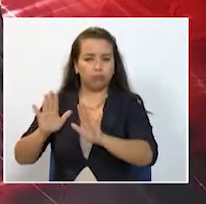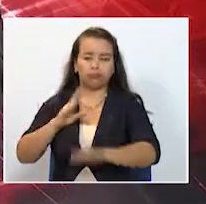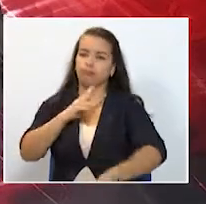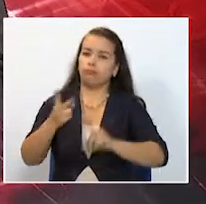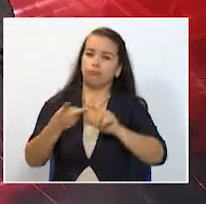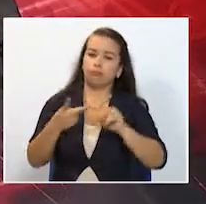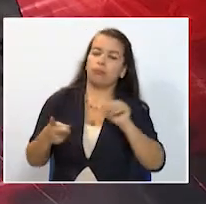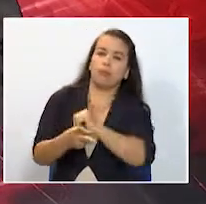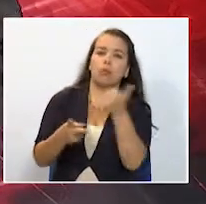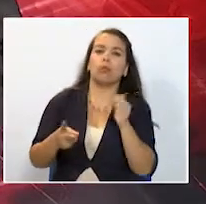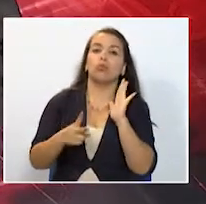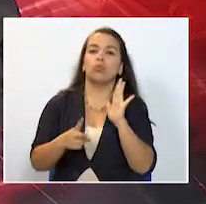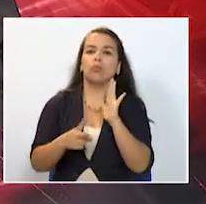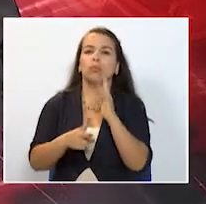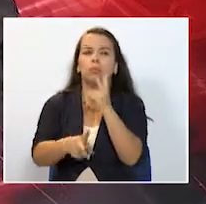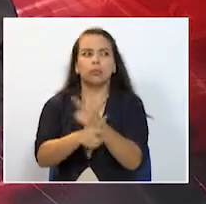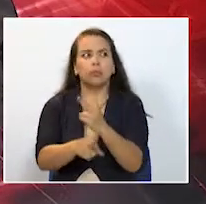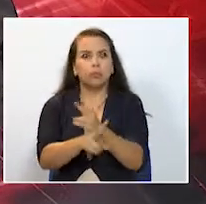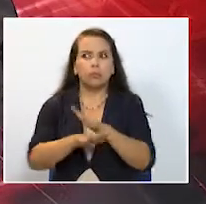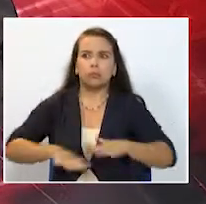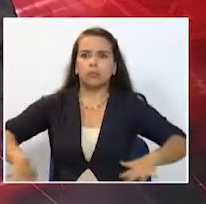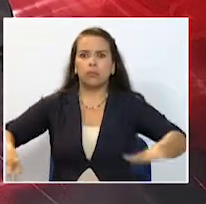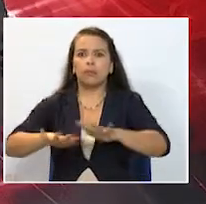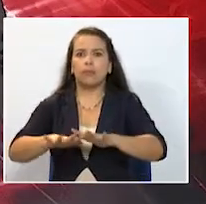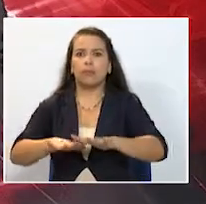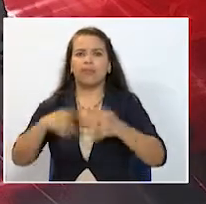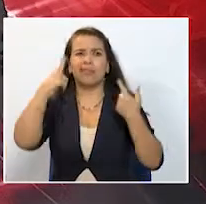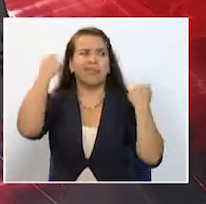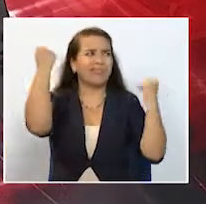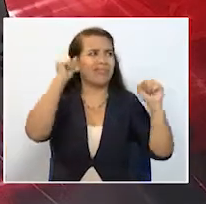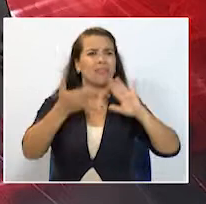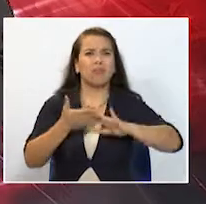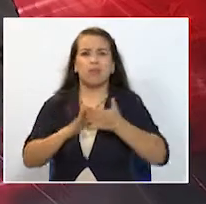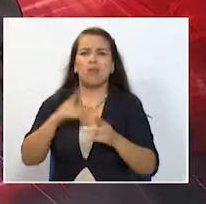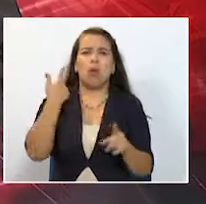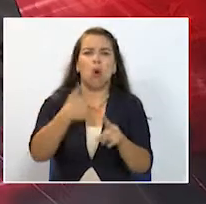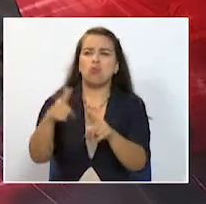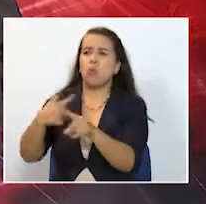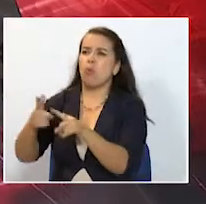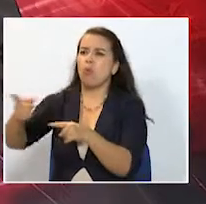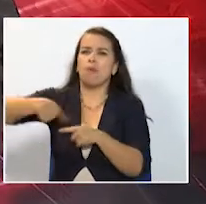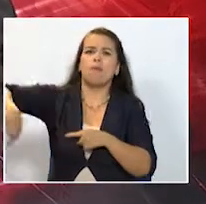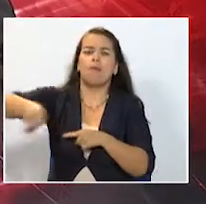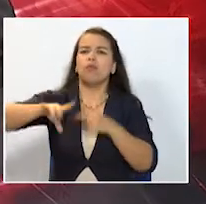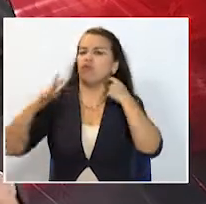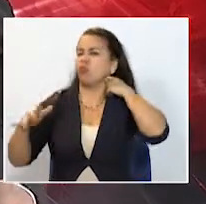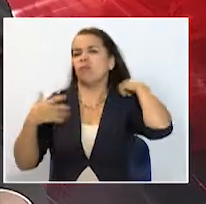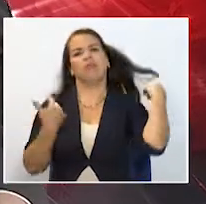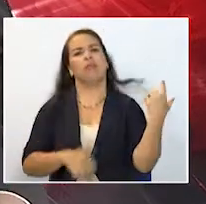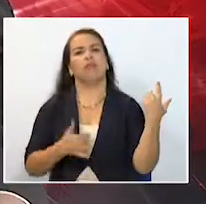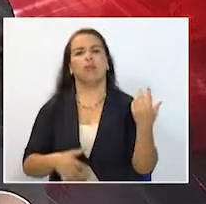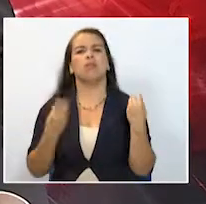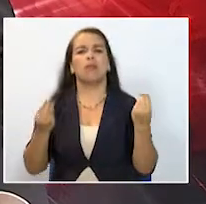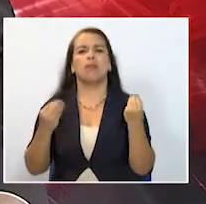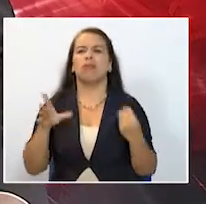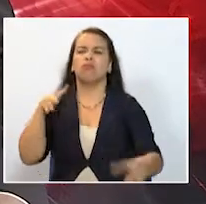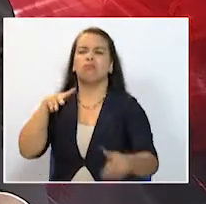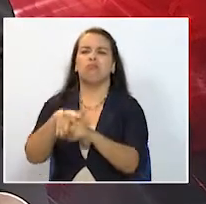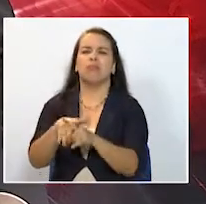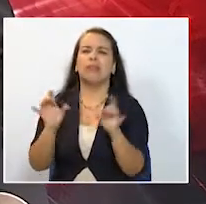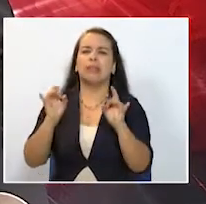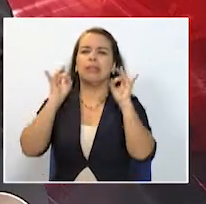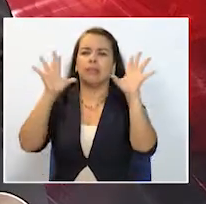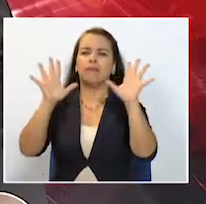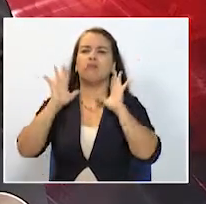a hablar también sobre la seguridad hay preocupación entre la comunidad por las diferentes formas que están utilizando los delincuentes para cometer los ilícitos y atentar en